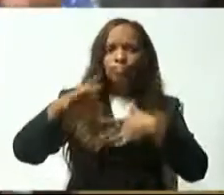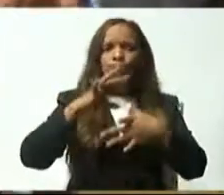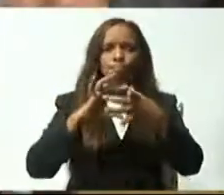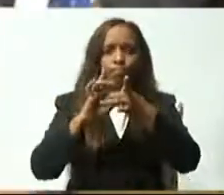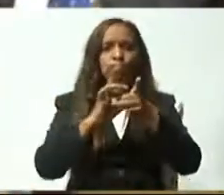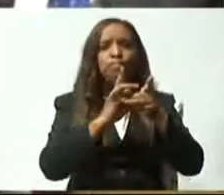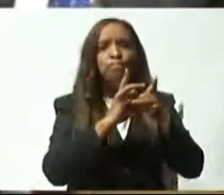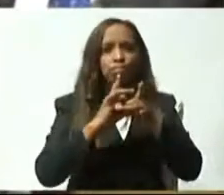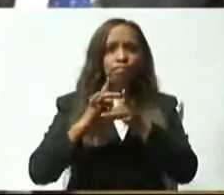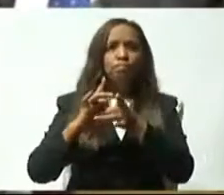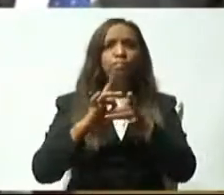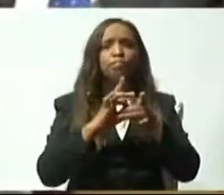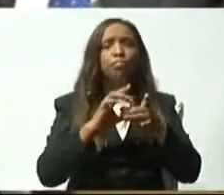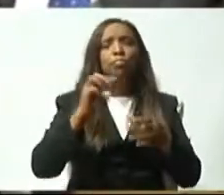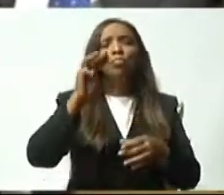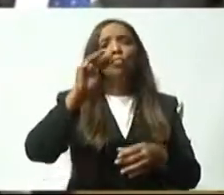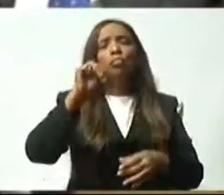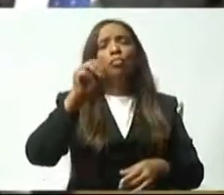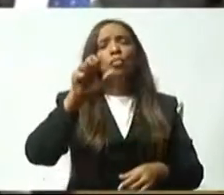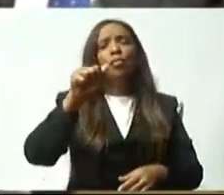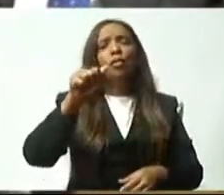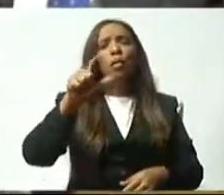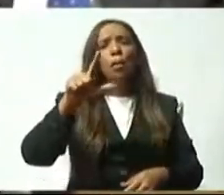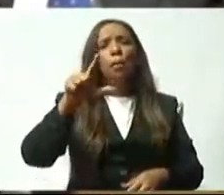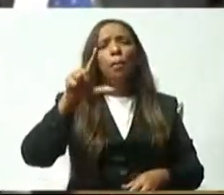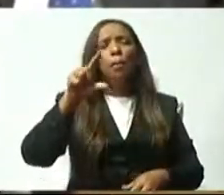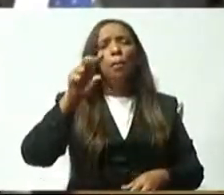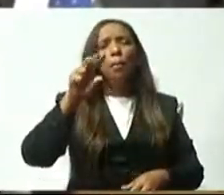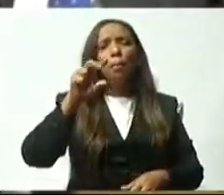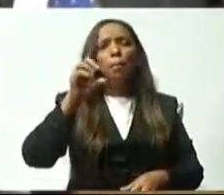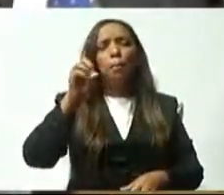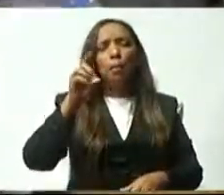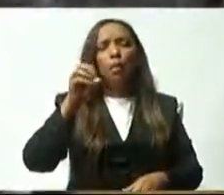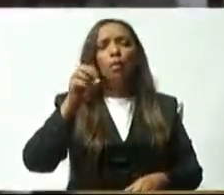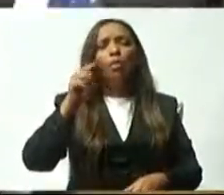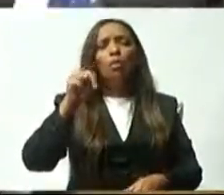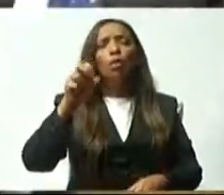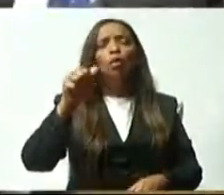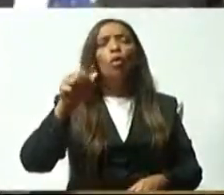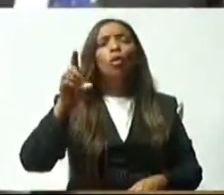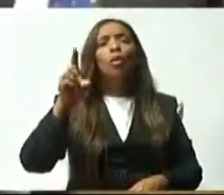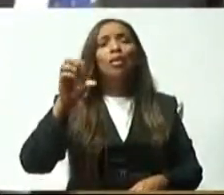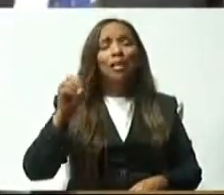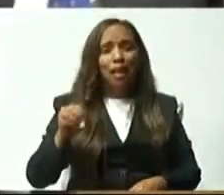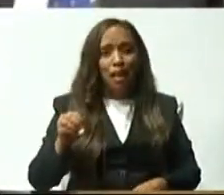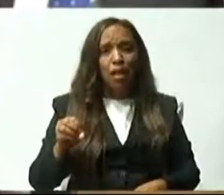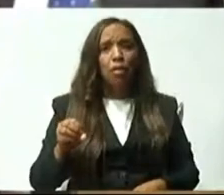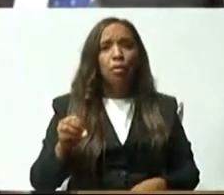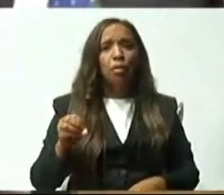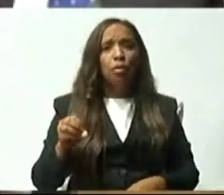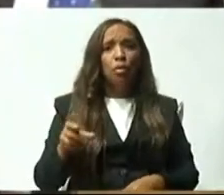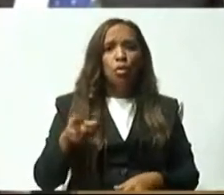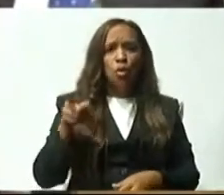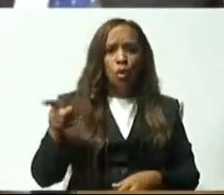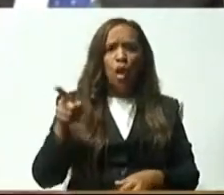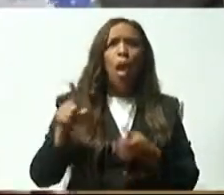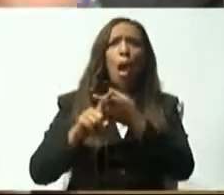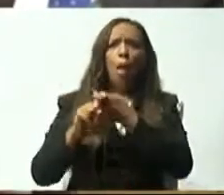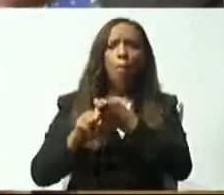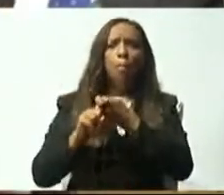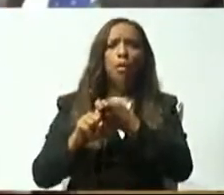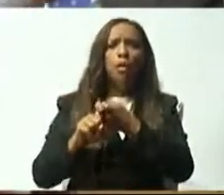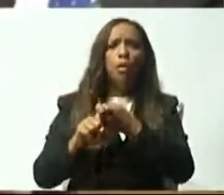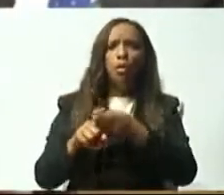amigo, y me encontré con él en la plaza en estos días y me senté con él a compartir también, por si me hicieron una foto. Y